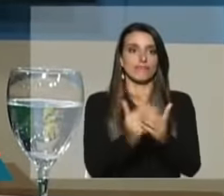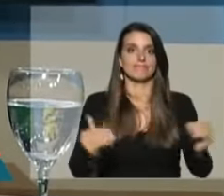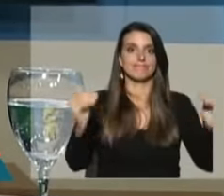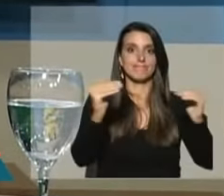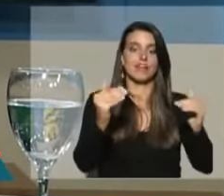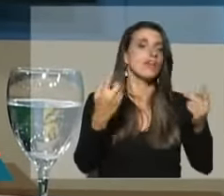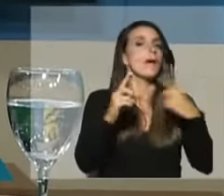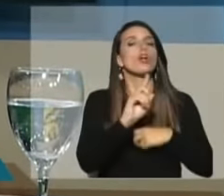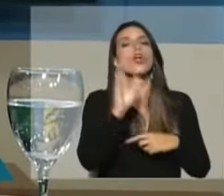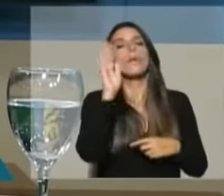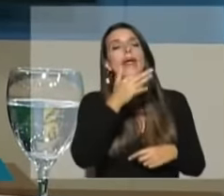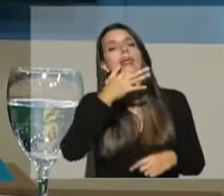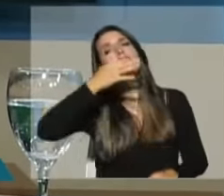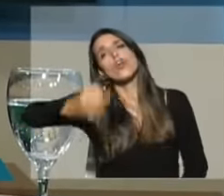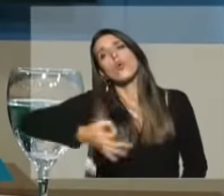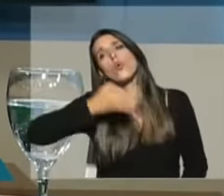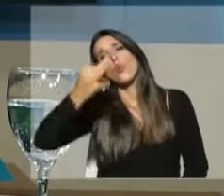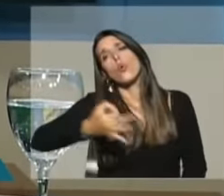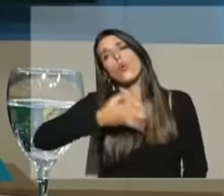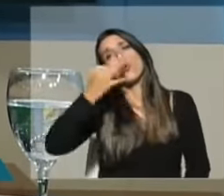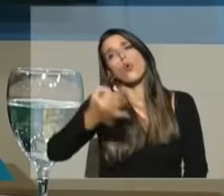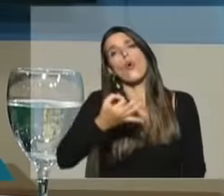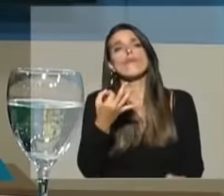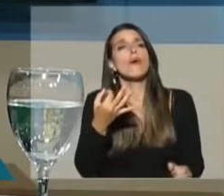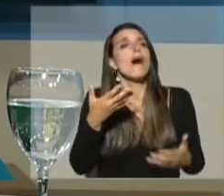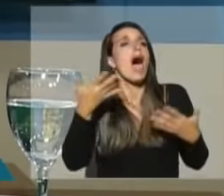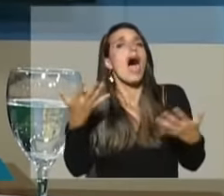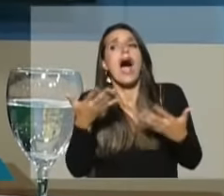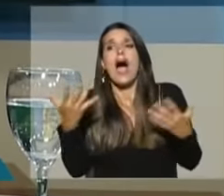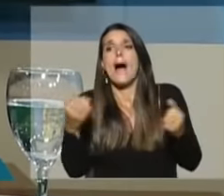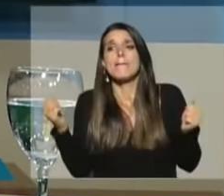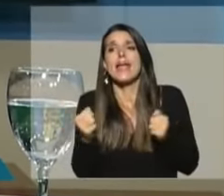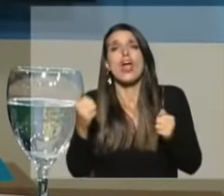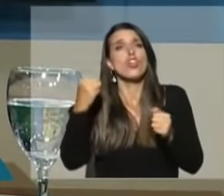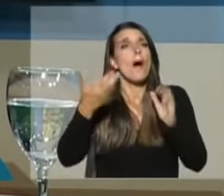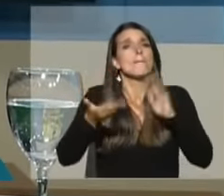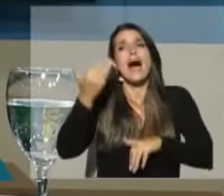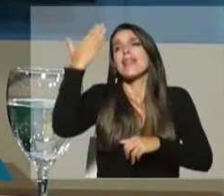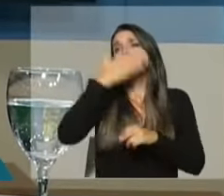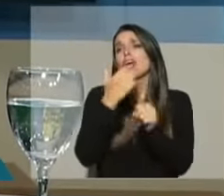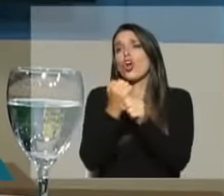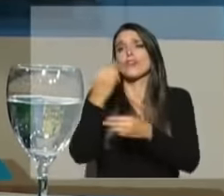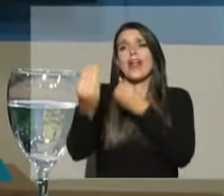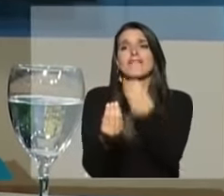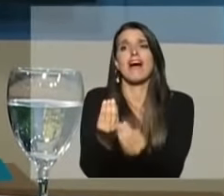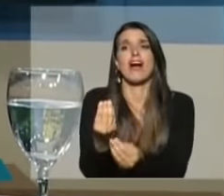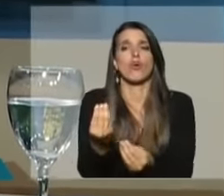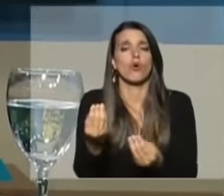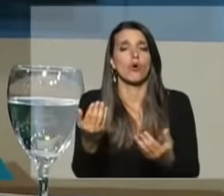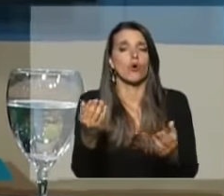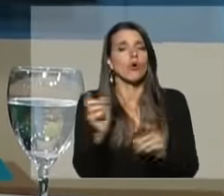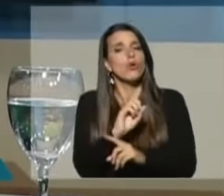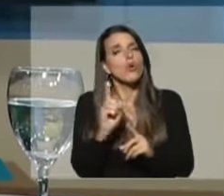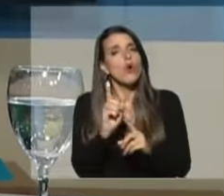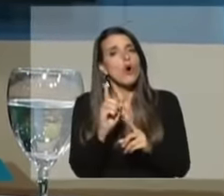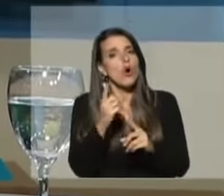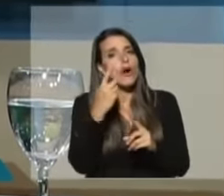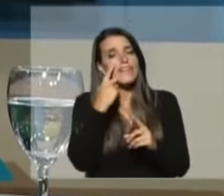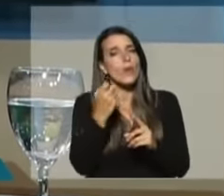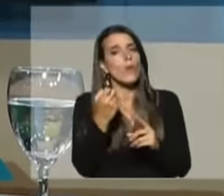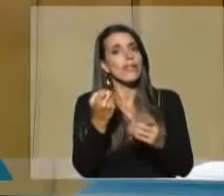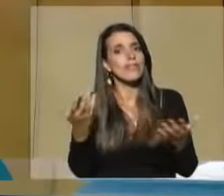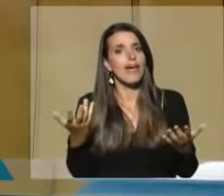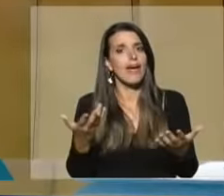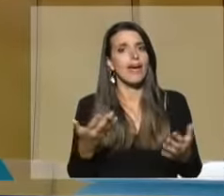seguir relatando, no se puede seguir asusando el fantasma de que acá va a crecer la informalidad cuando los números están demostrando totalmente lo contrario.